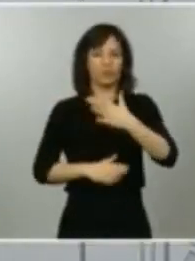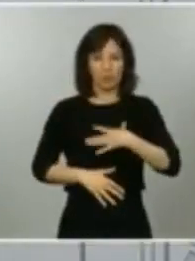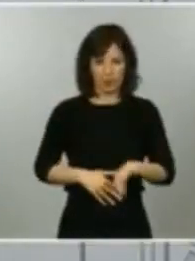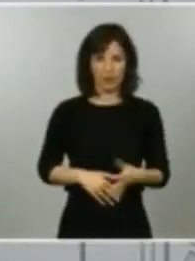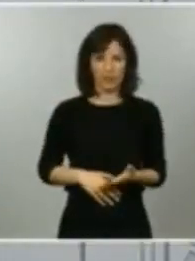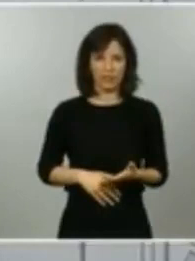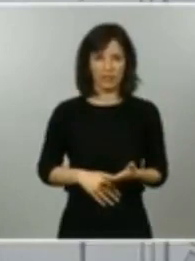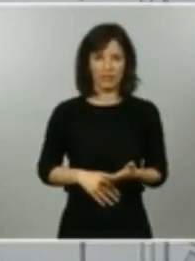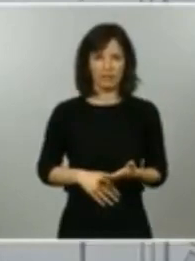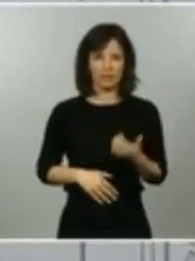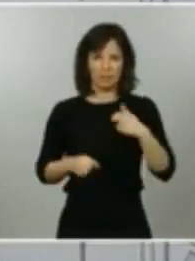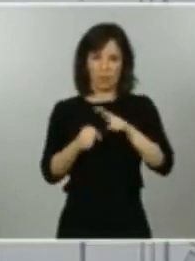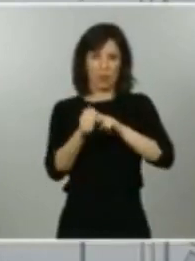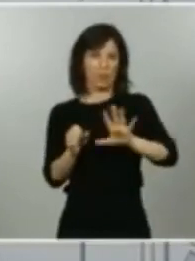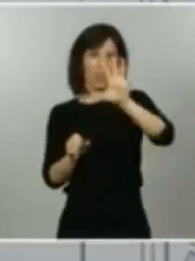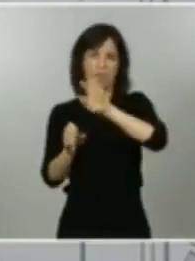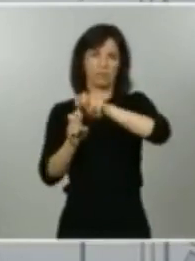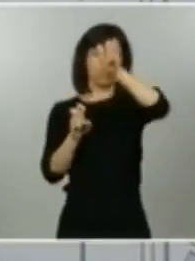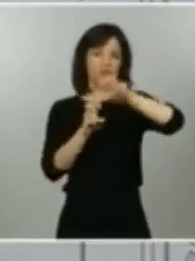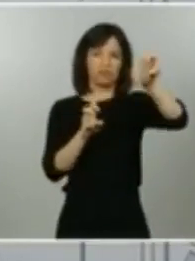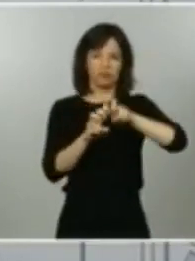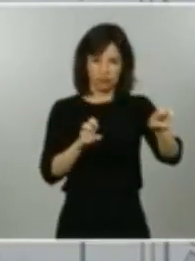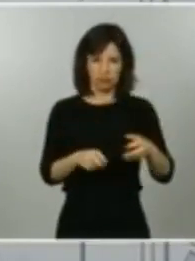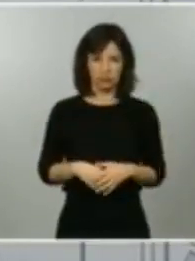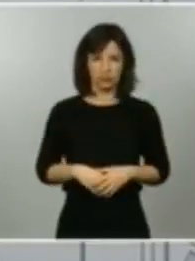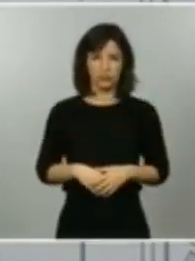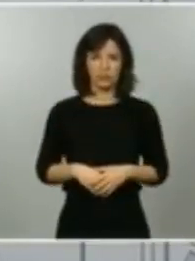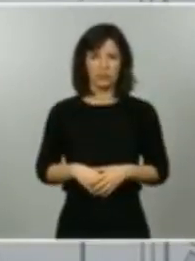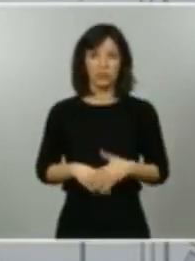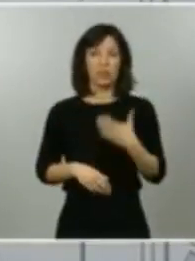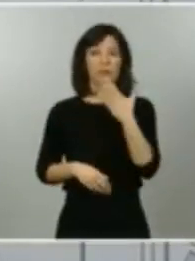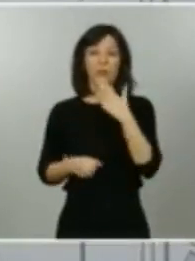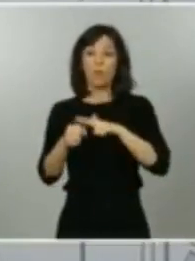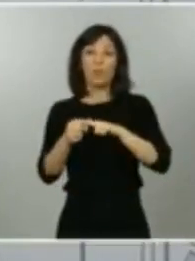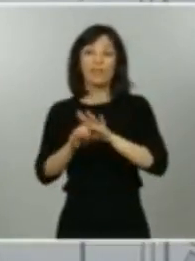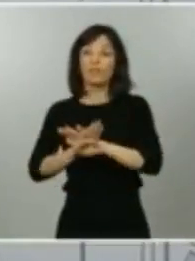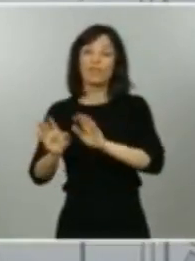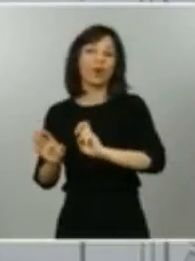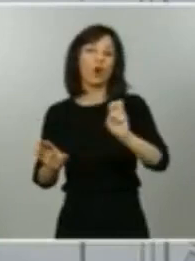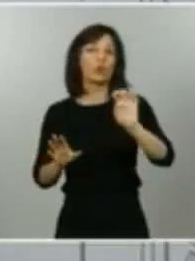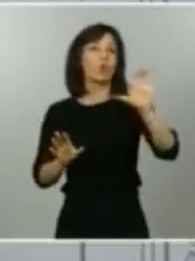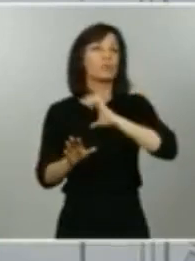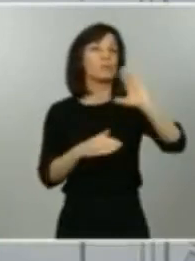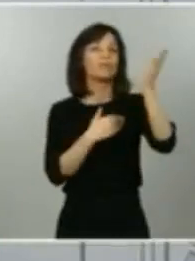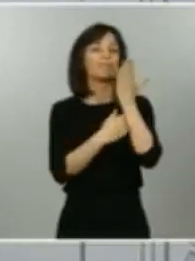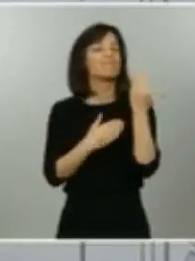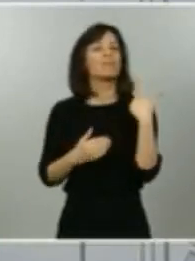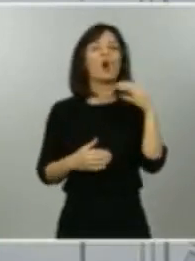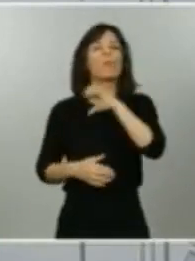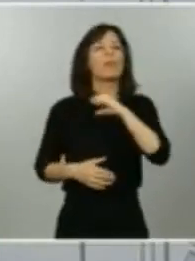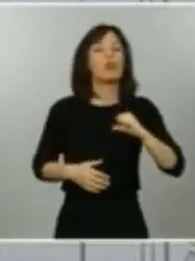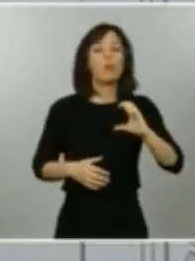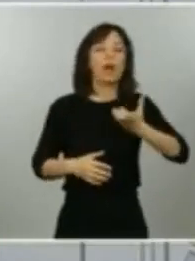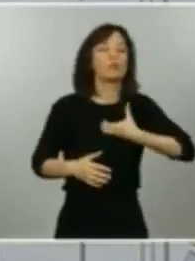marco de esa provincia. Si se pasa a otra unidad territorial diferente que propongan las comunidades autónomas la movilidad será dentro de ese área territorial.